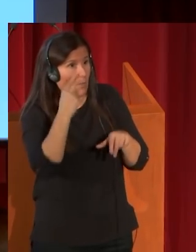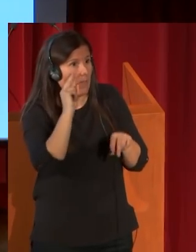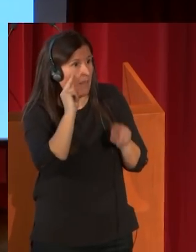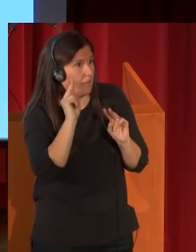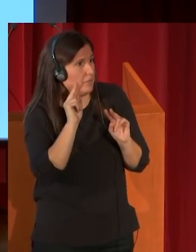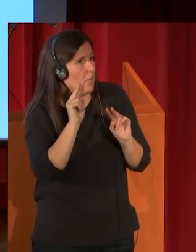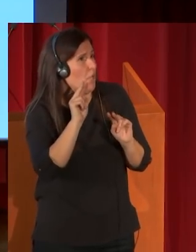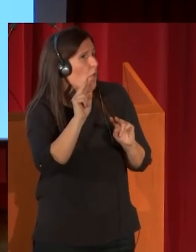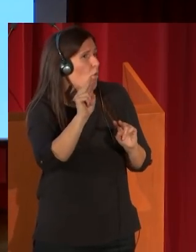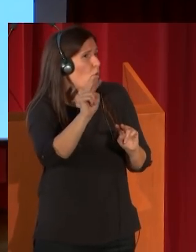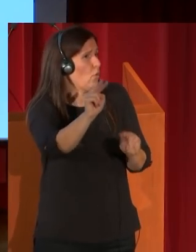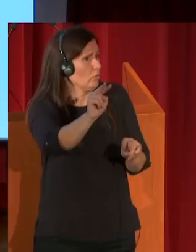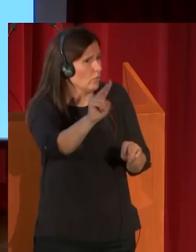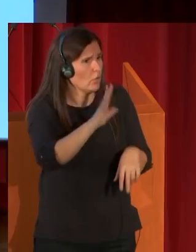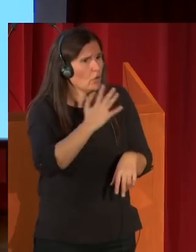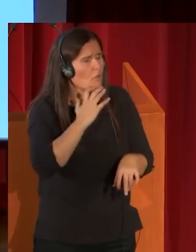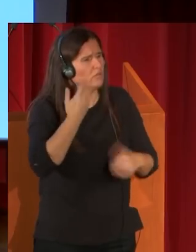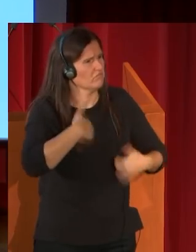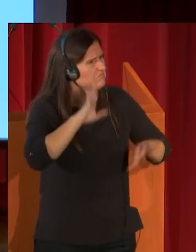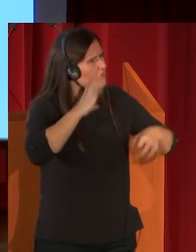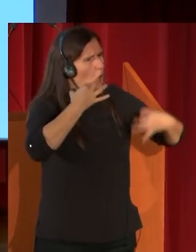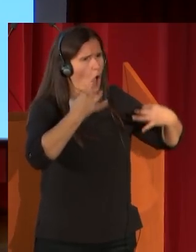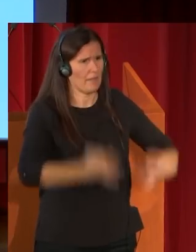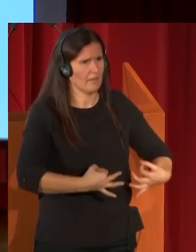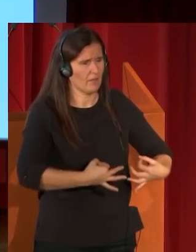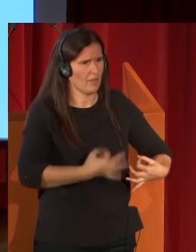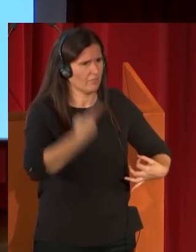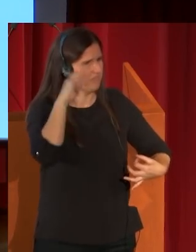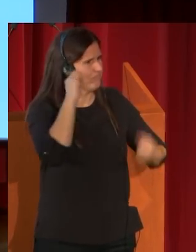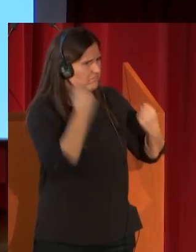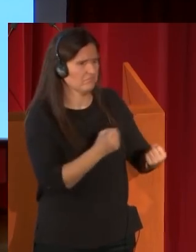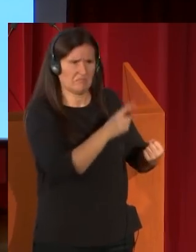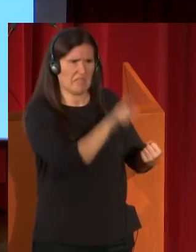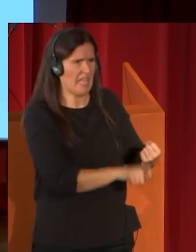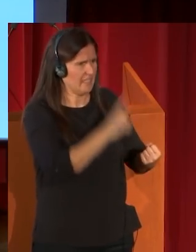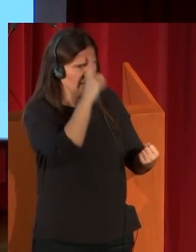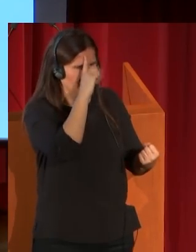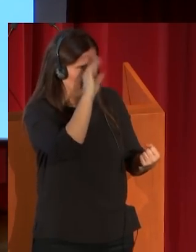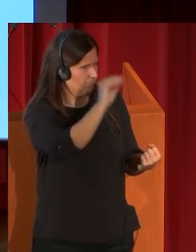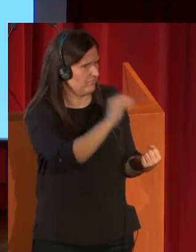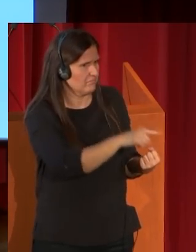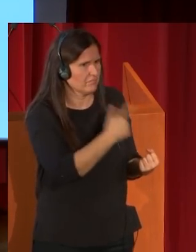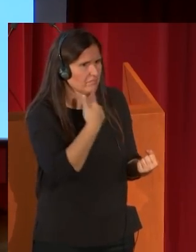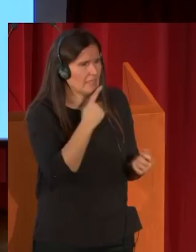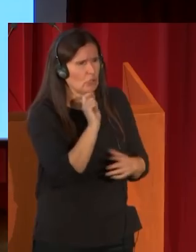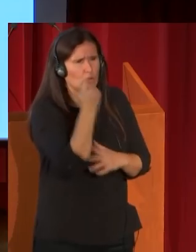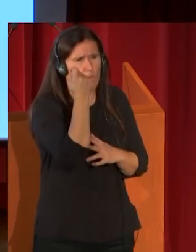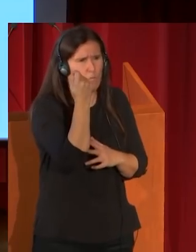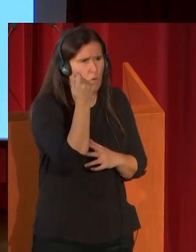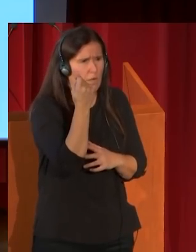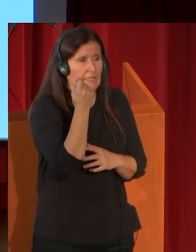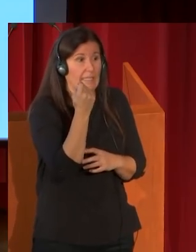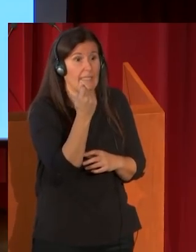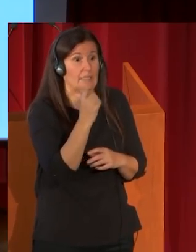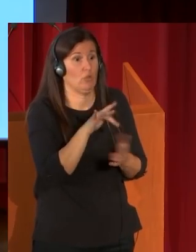como si estuviera convencido ya de la genialidad y del triunfo que habría de tener dos, tres